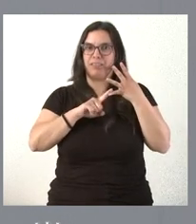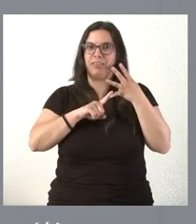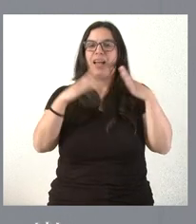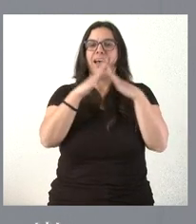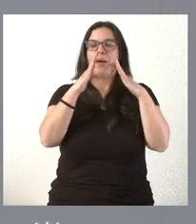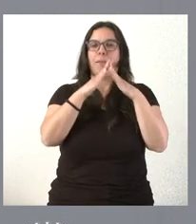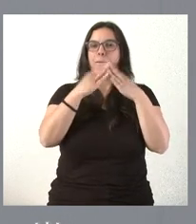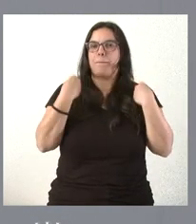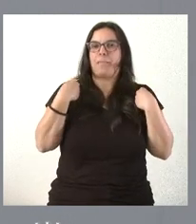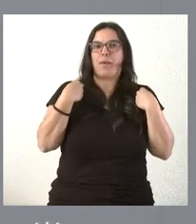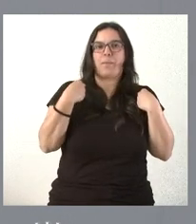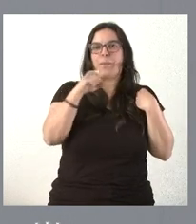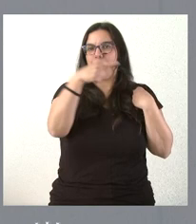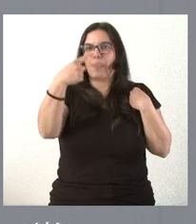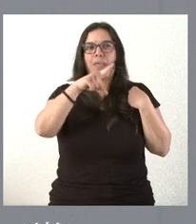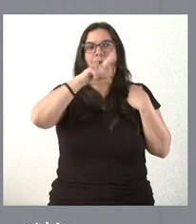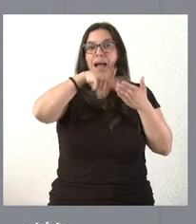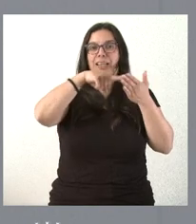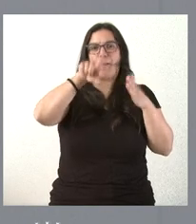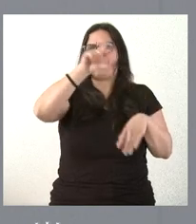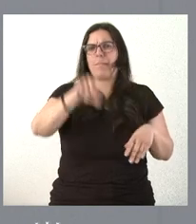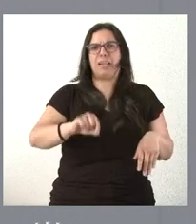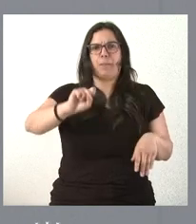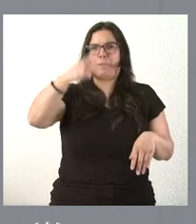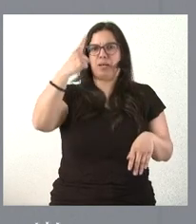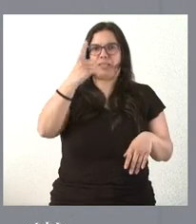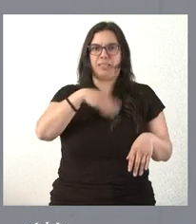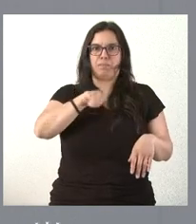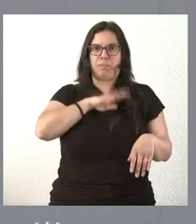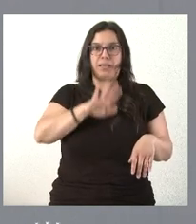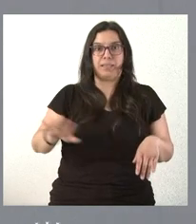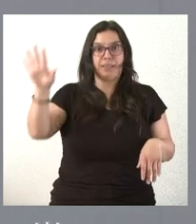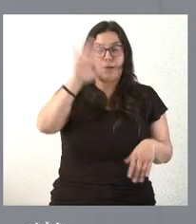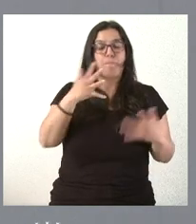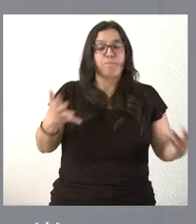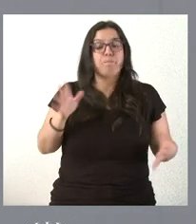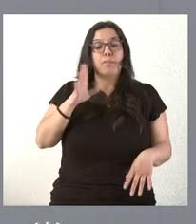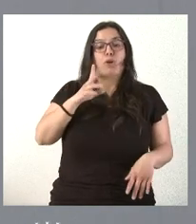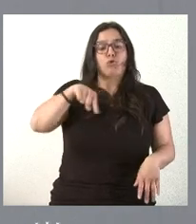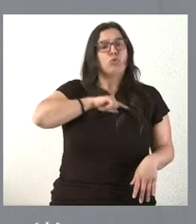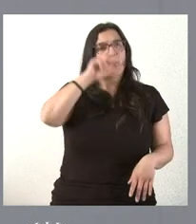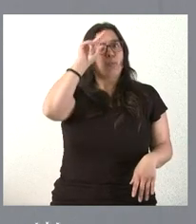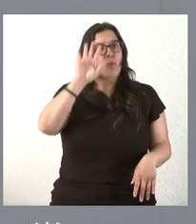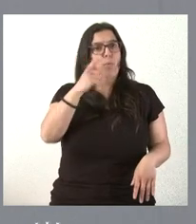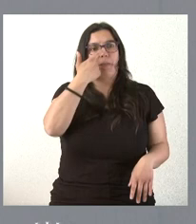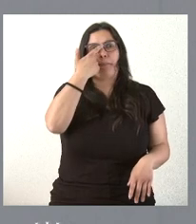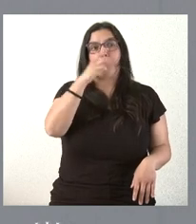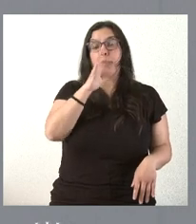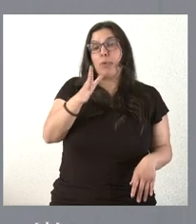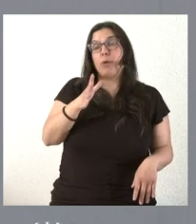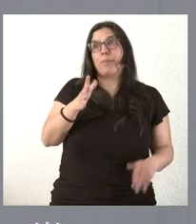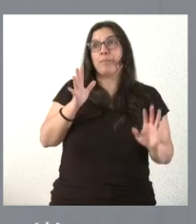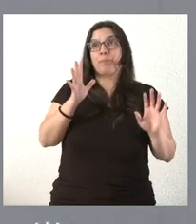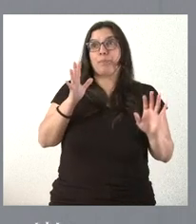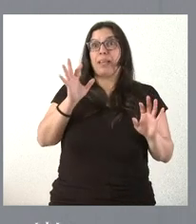barata para alquiler dentro del contexto nacional. A nosotros nos preocupa que, teniendo quizá un objetivo